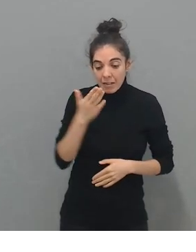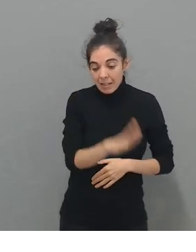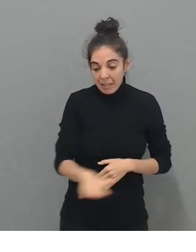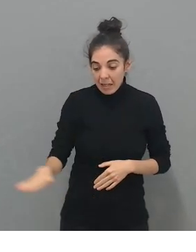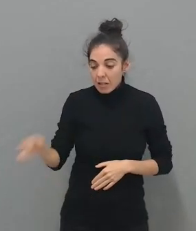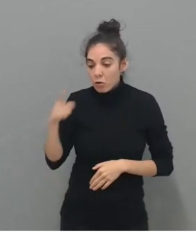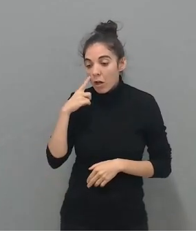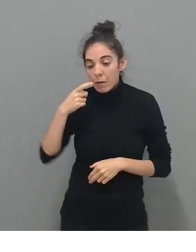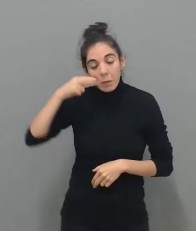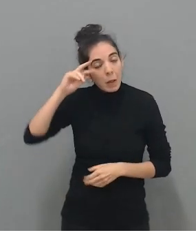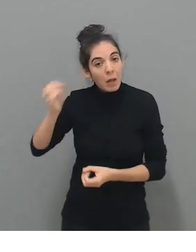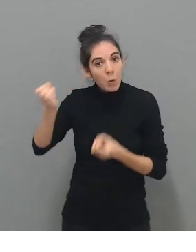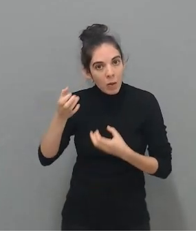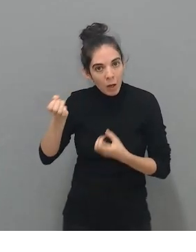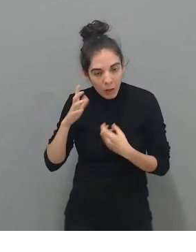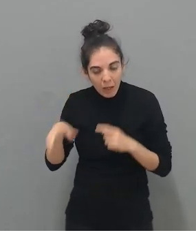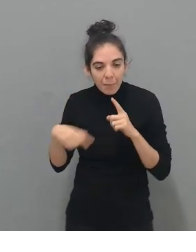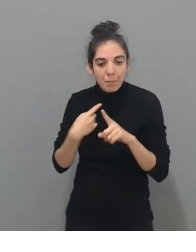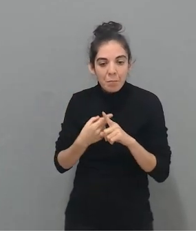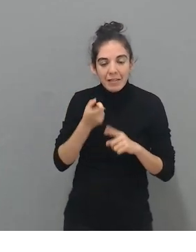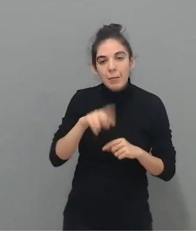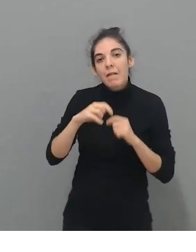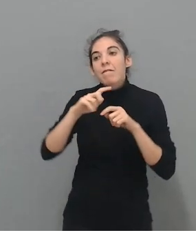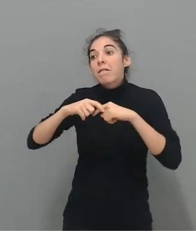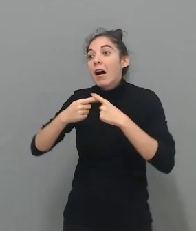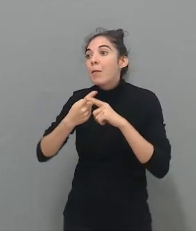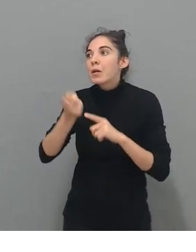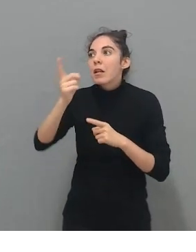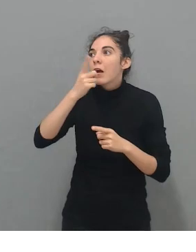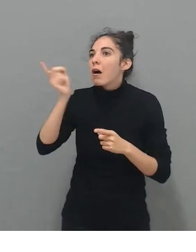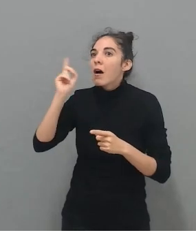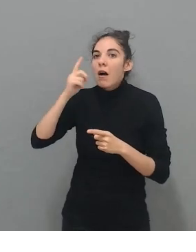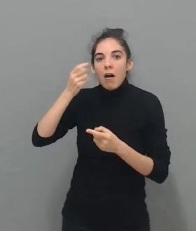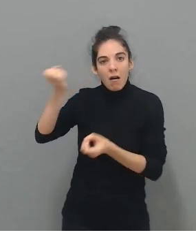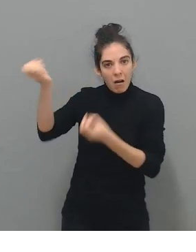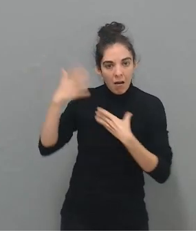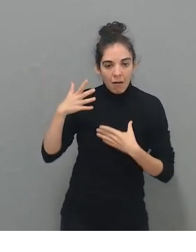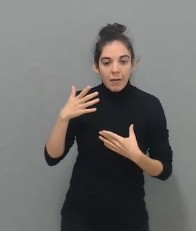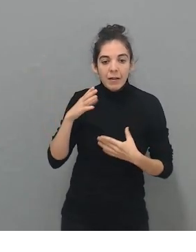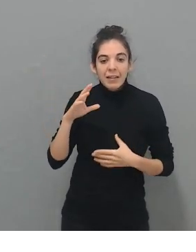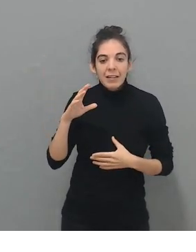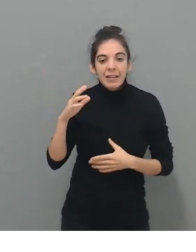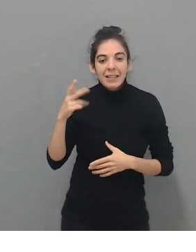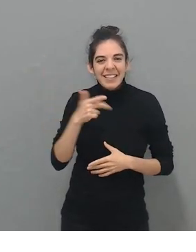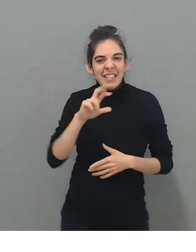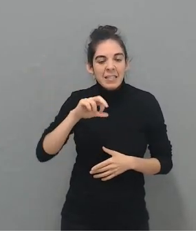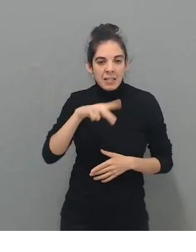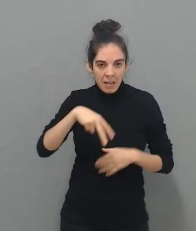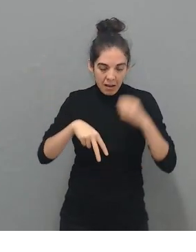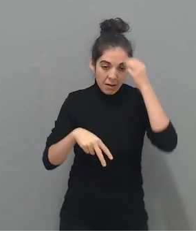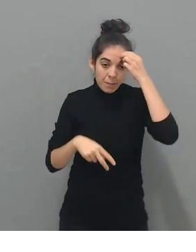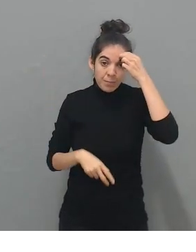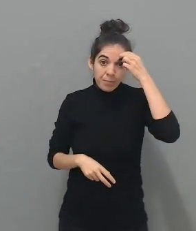que tratamos, es el testimonio de la familia. Cristian es uno de nuestros niños que probamos siempre